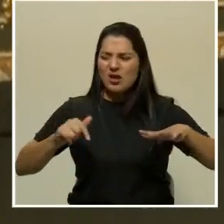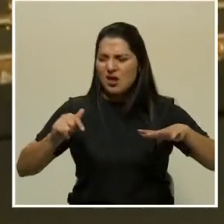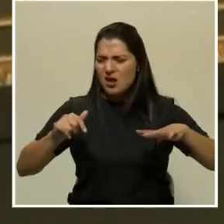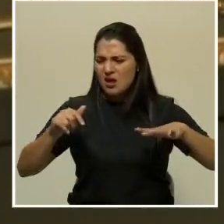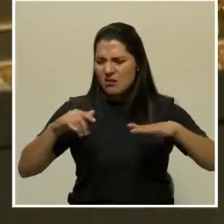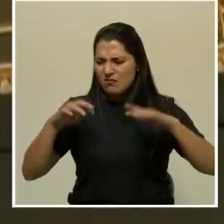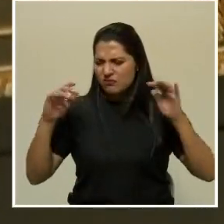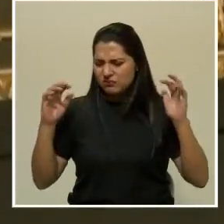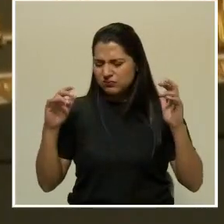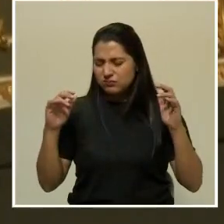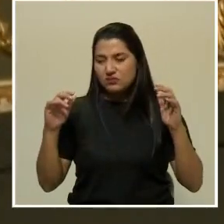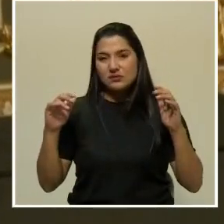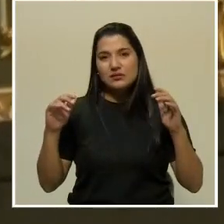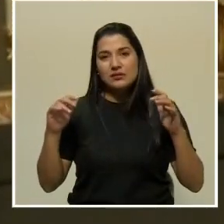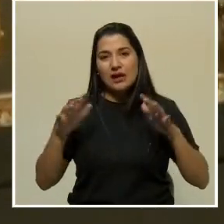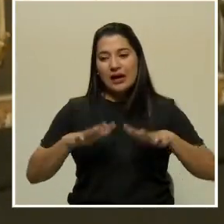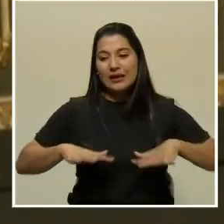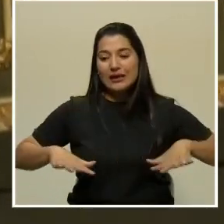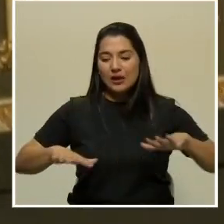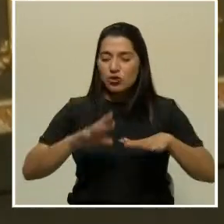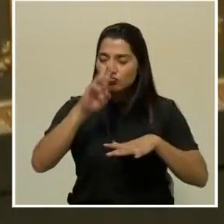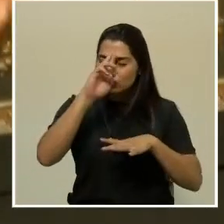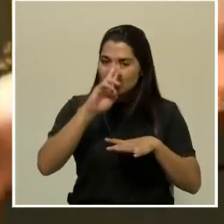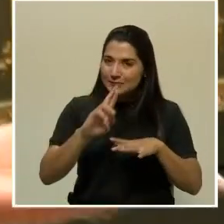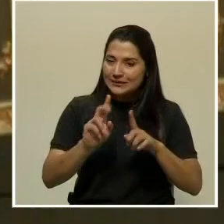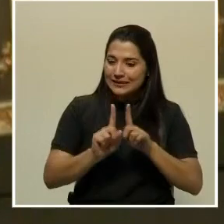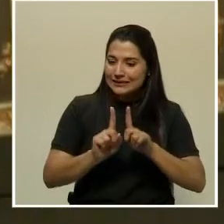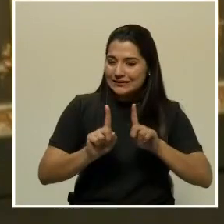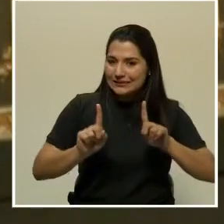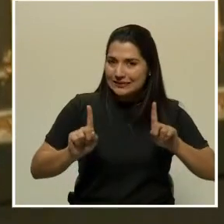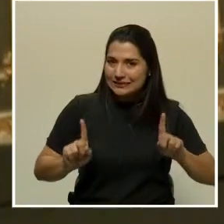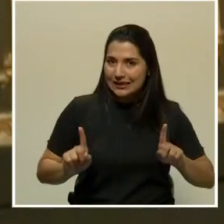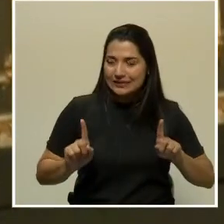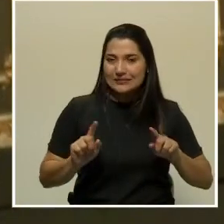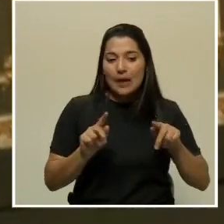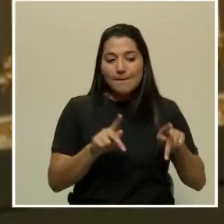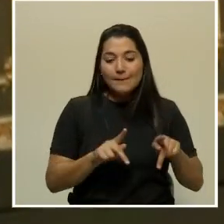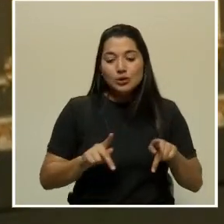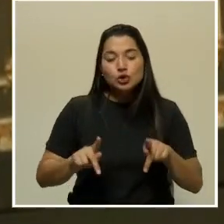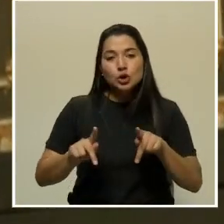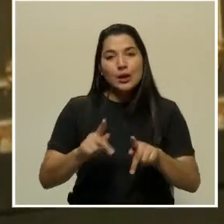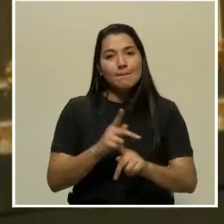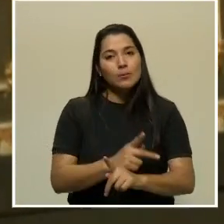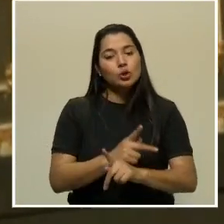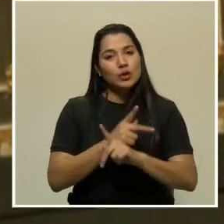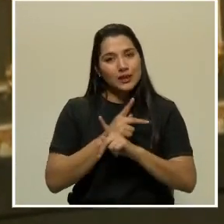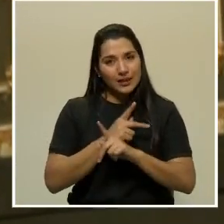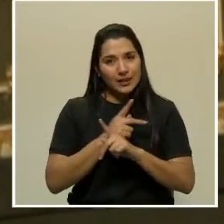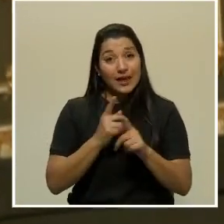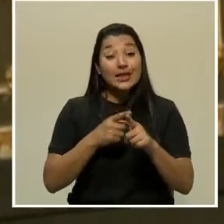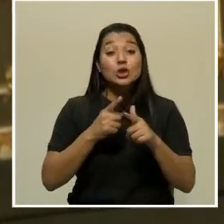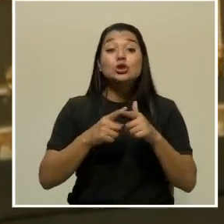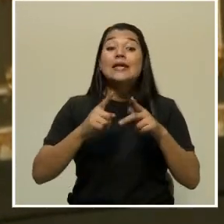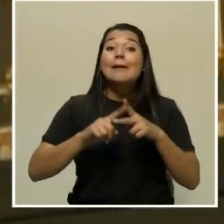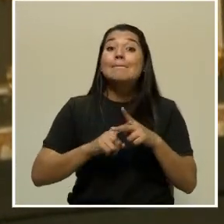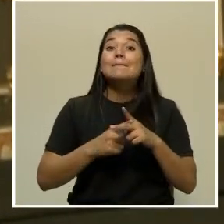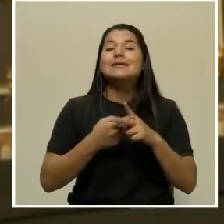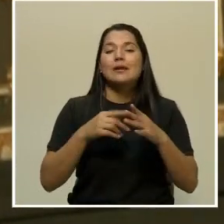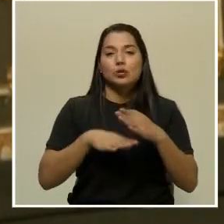que hay que guardar una distancia, en que las personas tienen que estar protegidas. Así, entramos en septiembre,